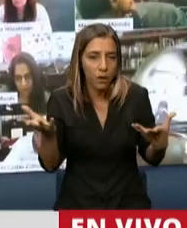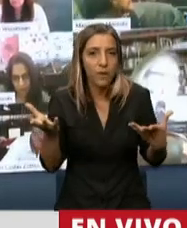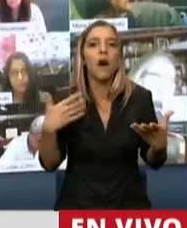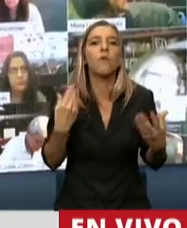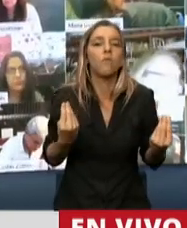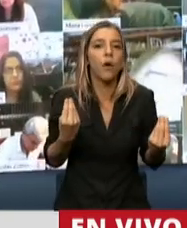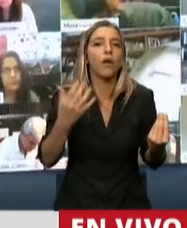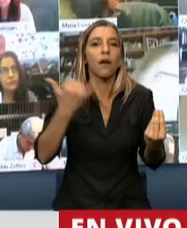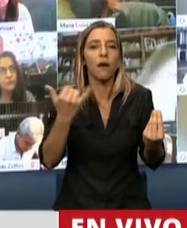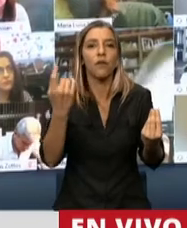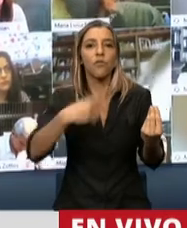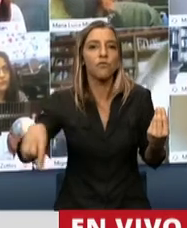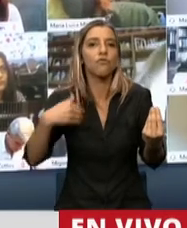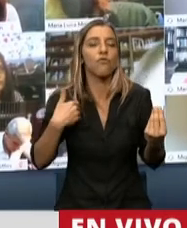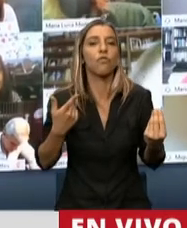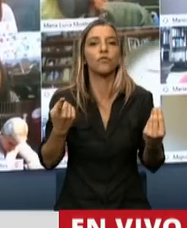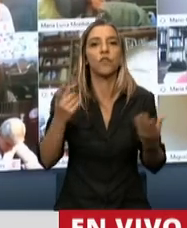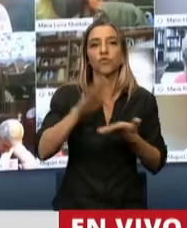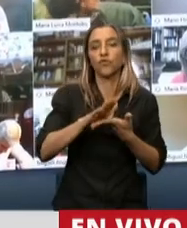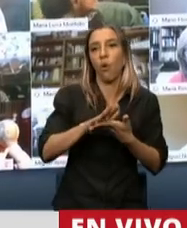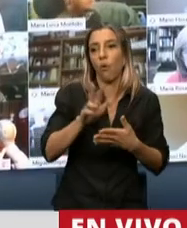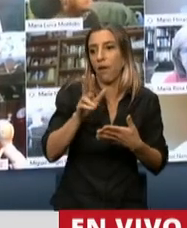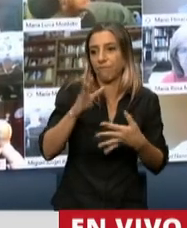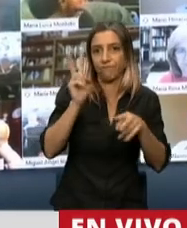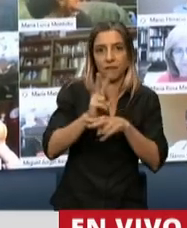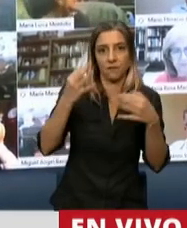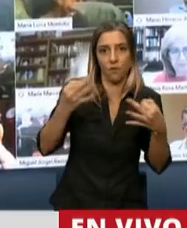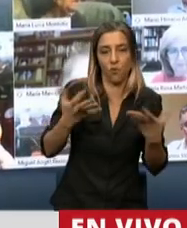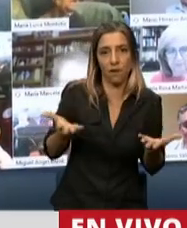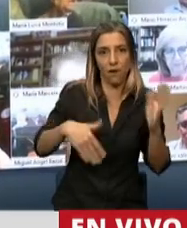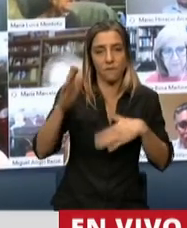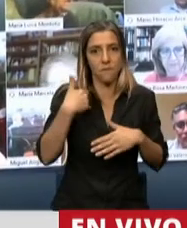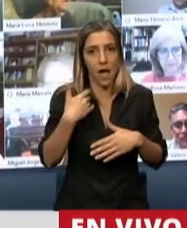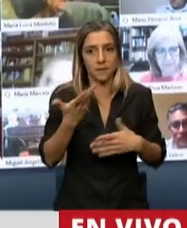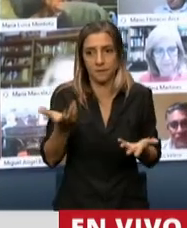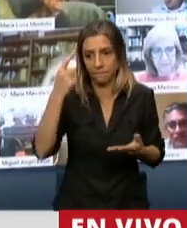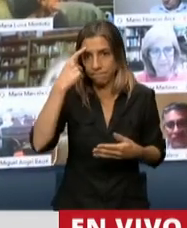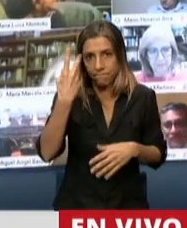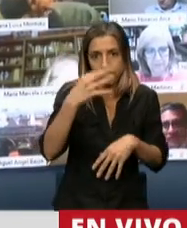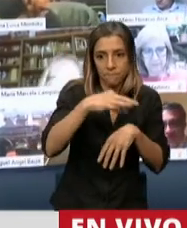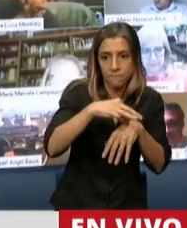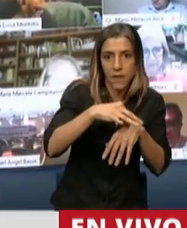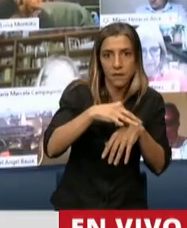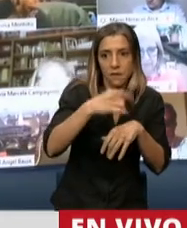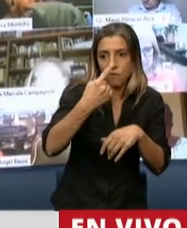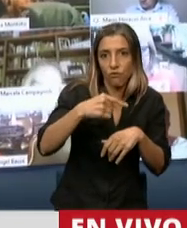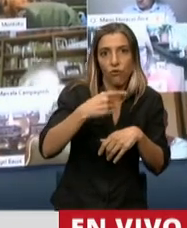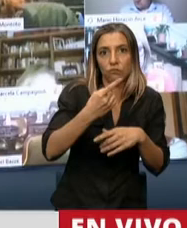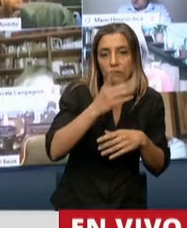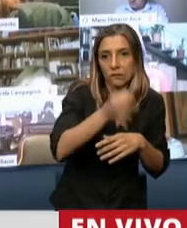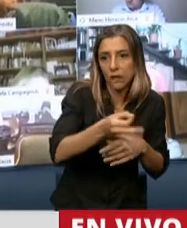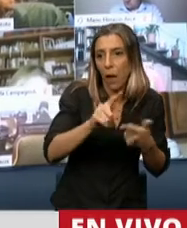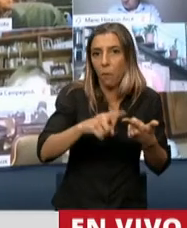que brinda esta pandemia, inseguridades desde el punto de vista médico, desde el punto de vista medicamentoso, diagnóstico,